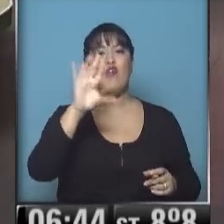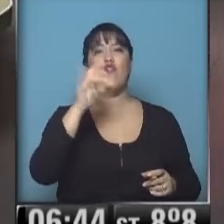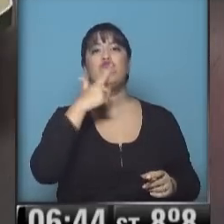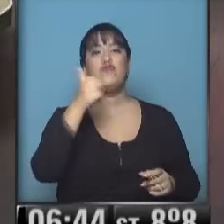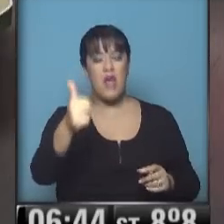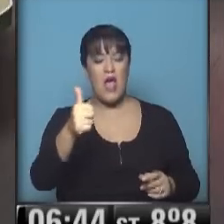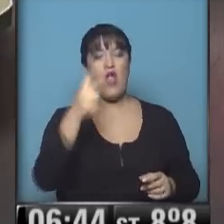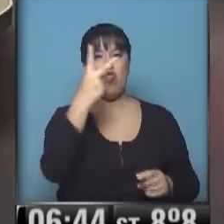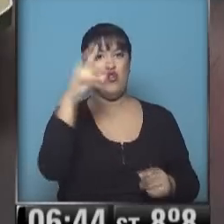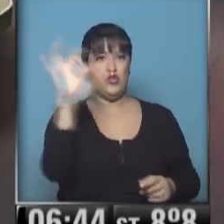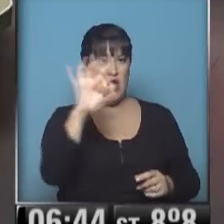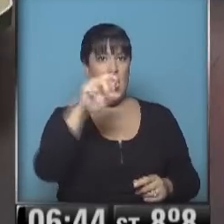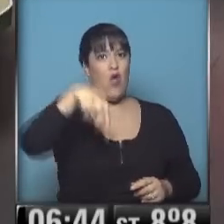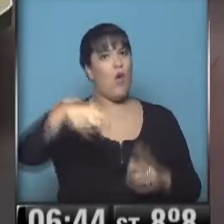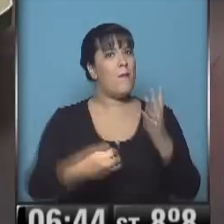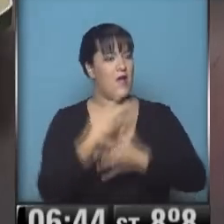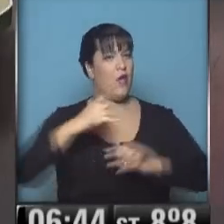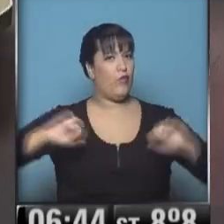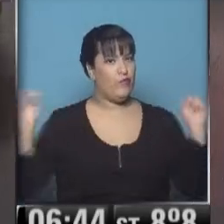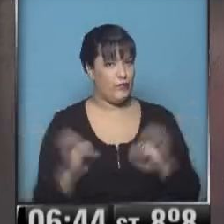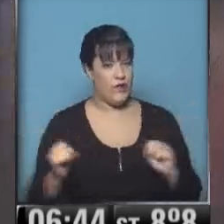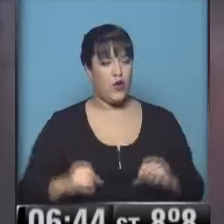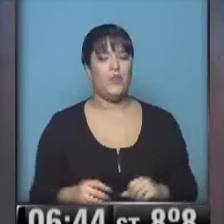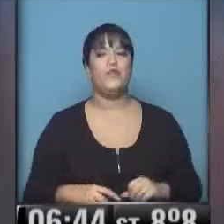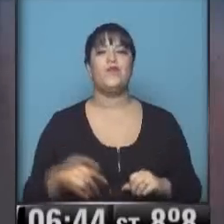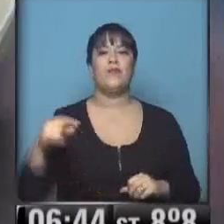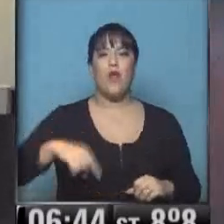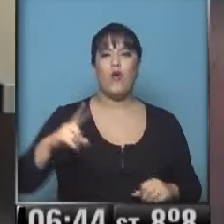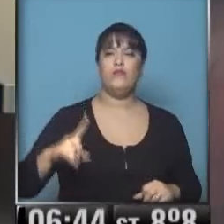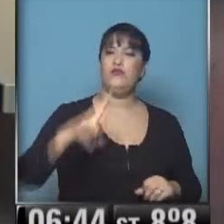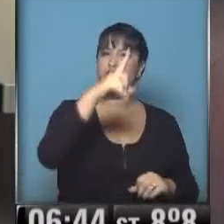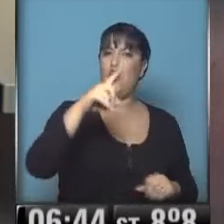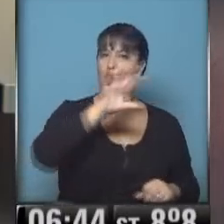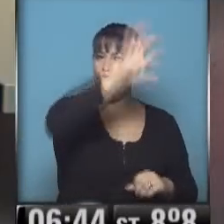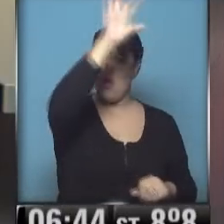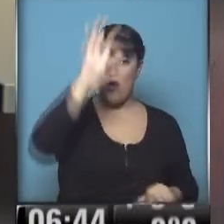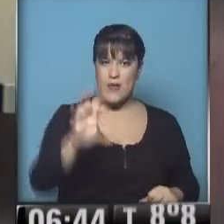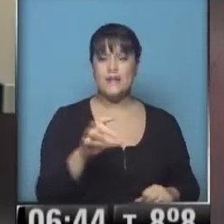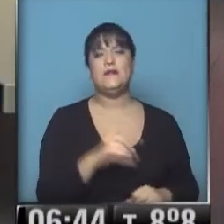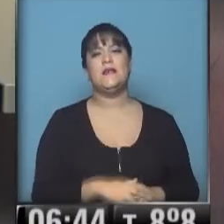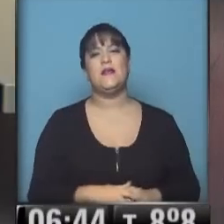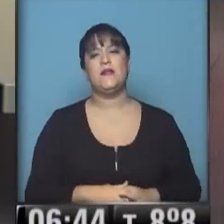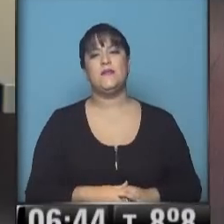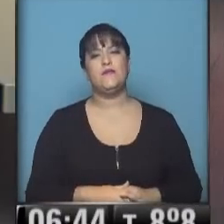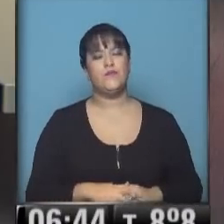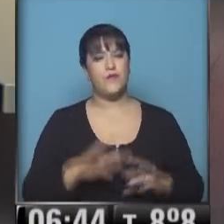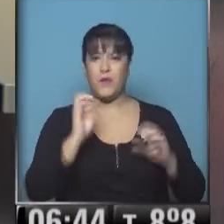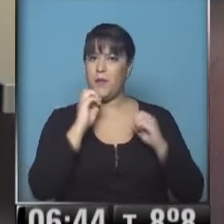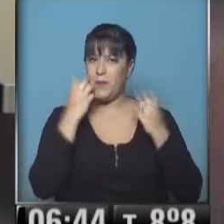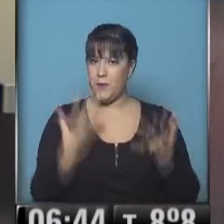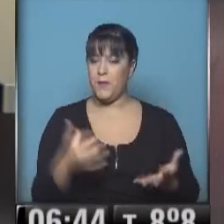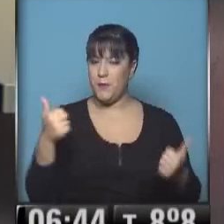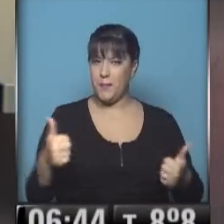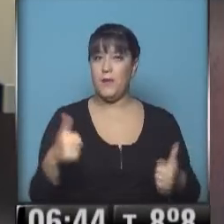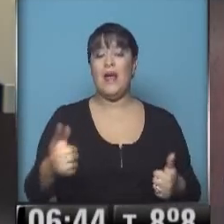mañana. Bien fría la mañana. Nos vamos ahora al noroeste de nuestro país para compartir también condiciones de tiempo bueno. Para Catamarca y